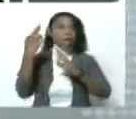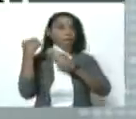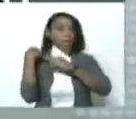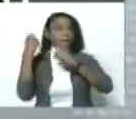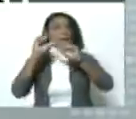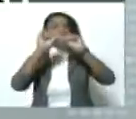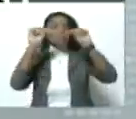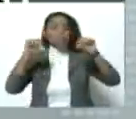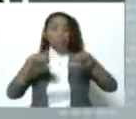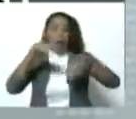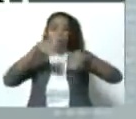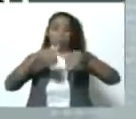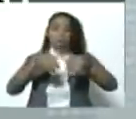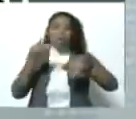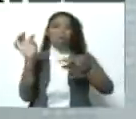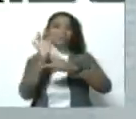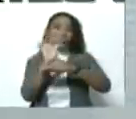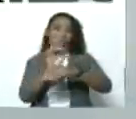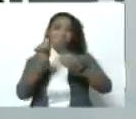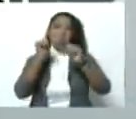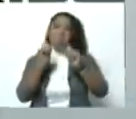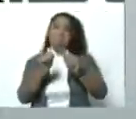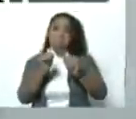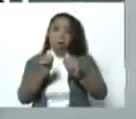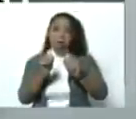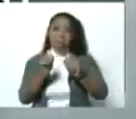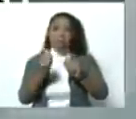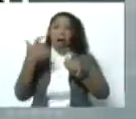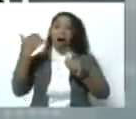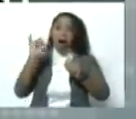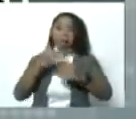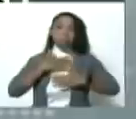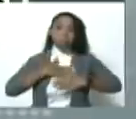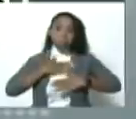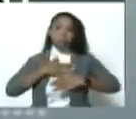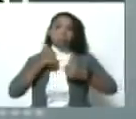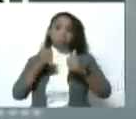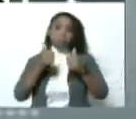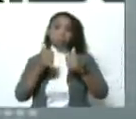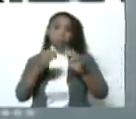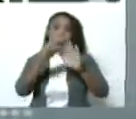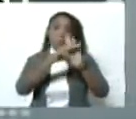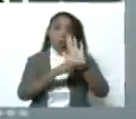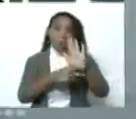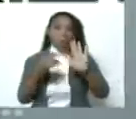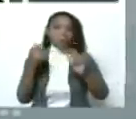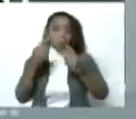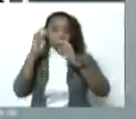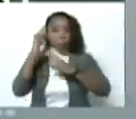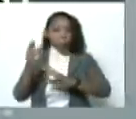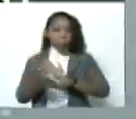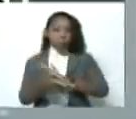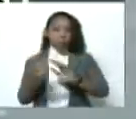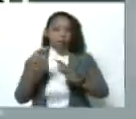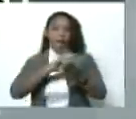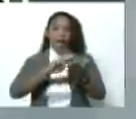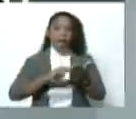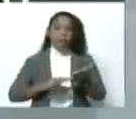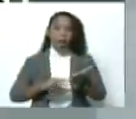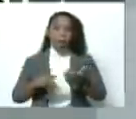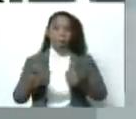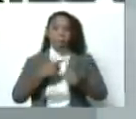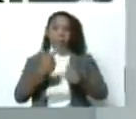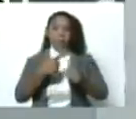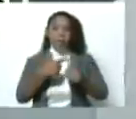electoral, debo decir que funcionó bien y que está conforme a las normativas. Esa es la lectura principal. Ahora, por